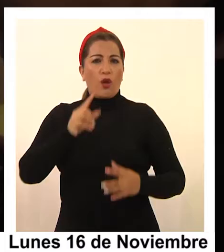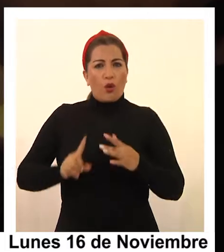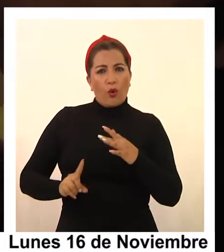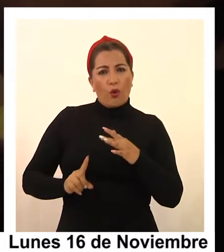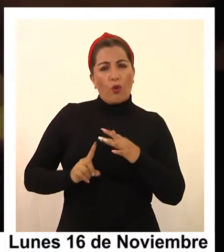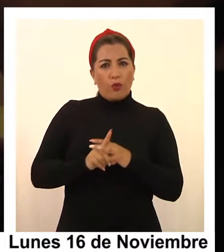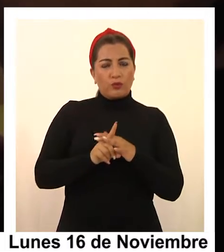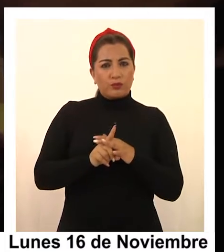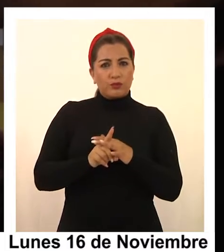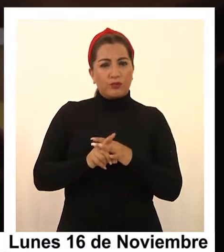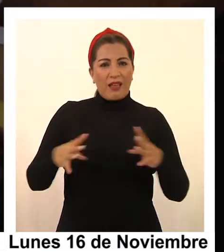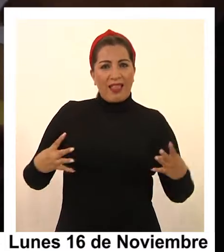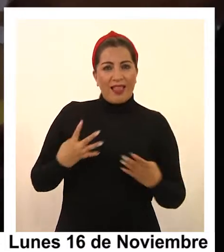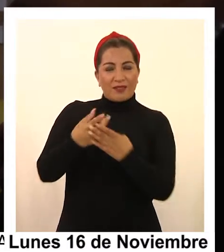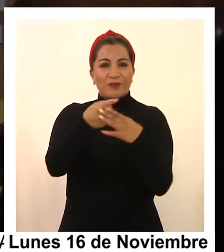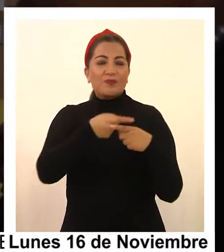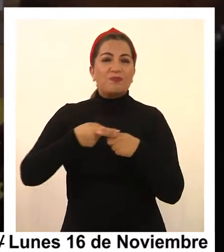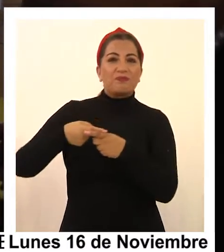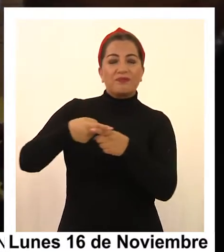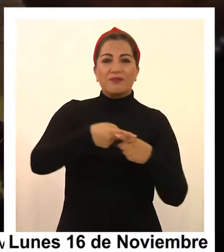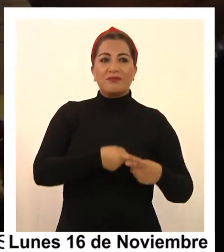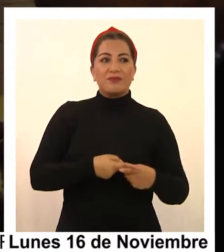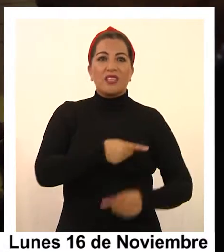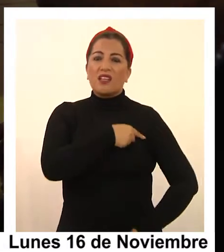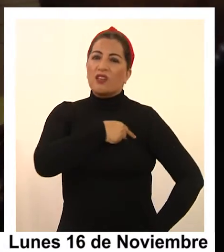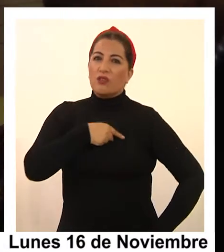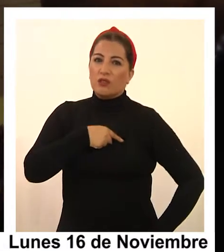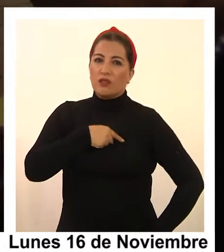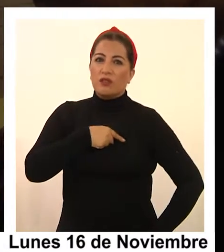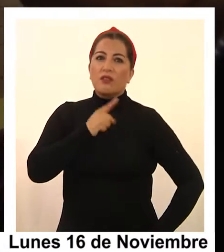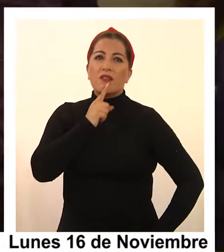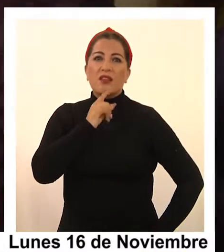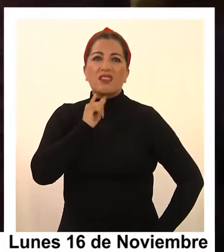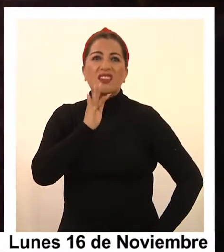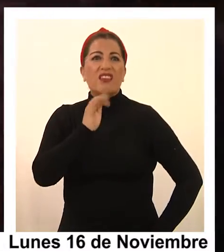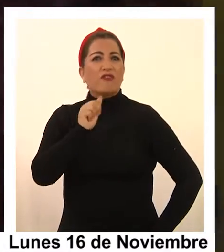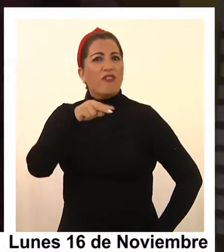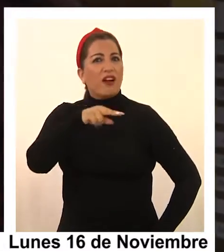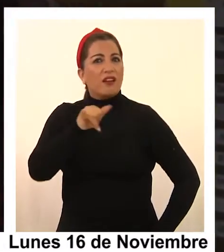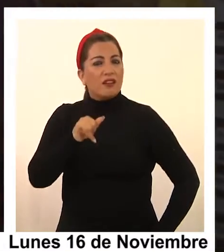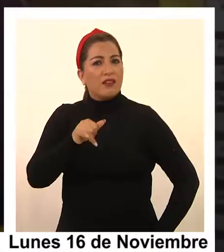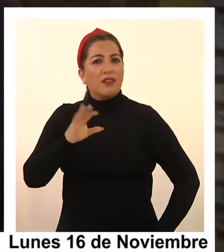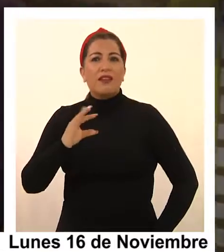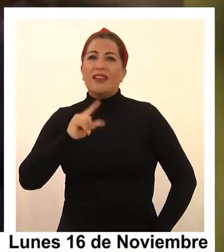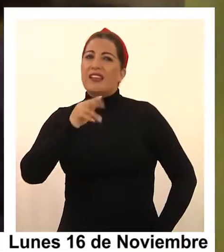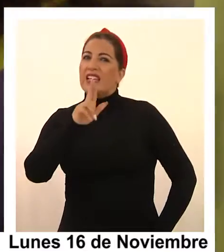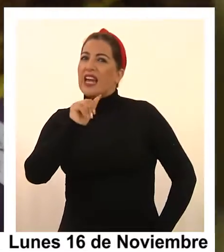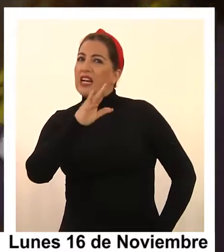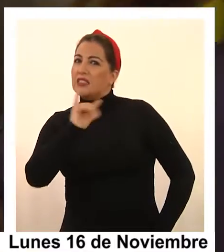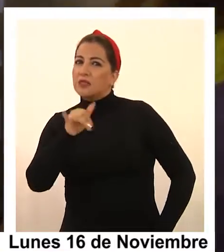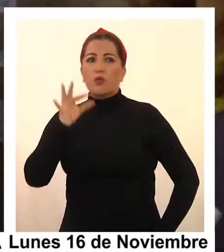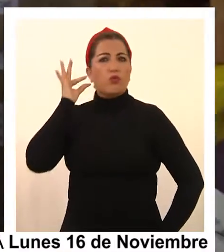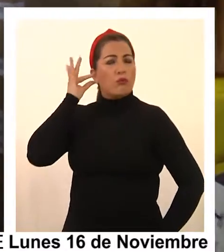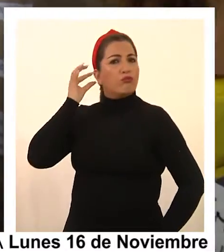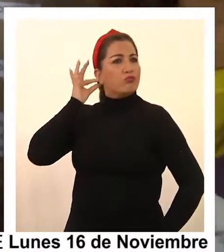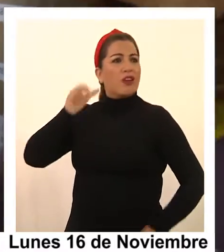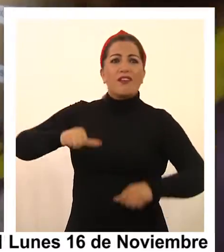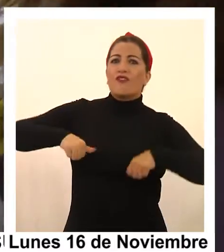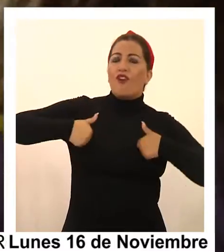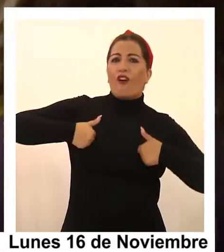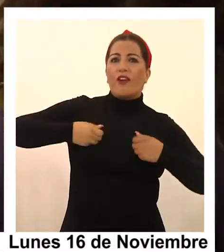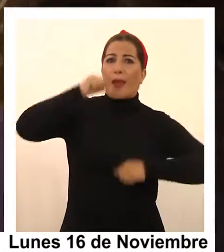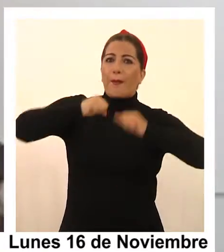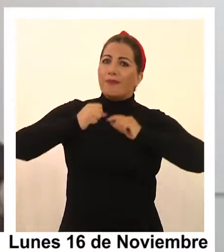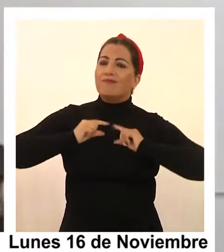En nuestra ciudad irrumpió con fuerza en las redes sociales el nombre de Tiffany Gracie Miranda,